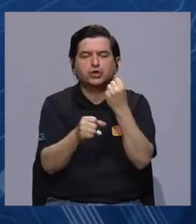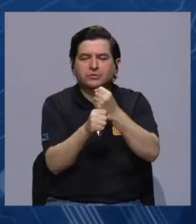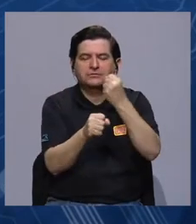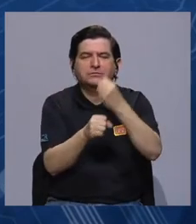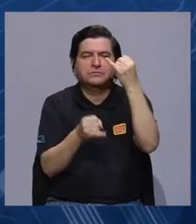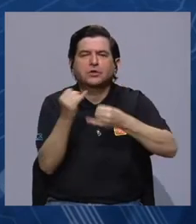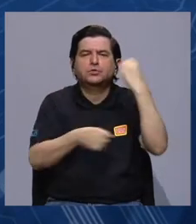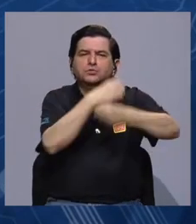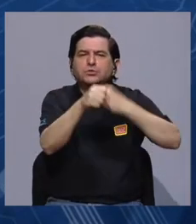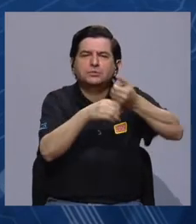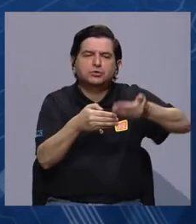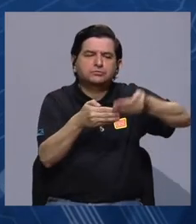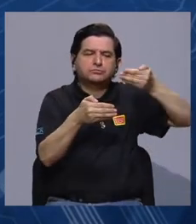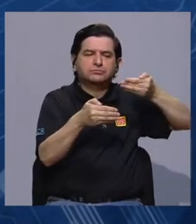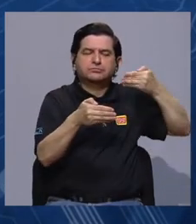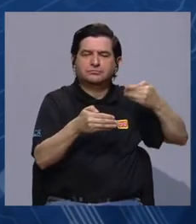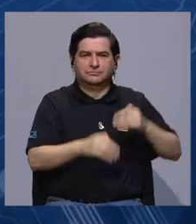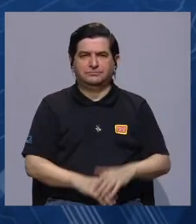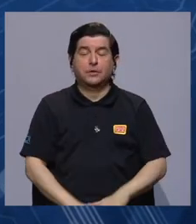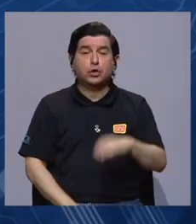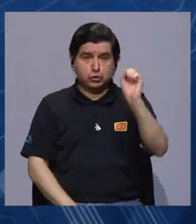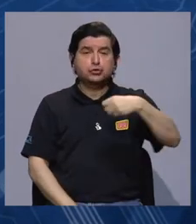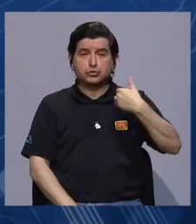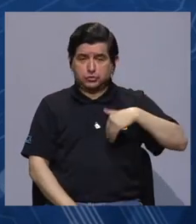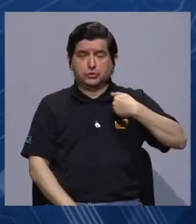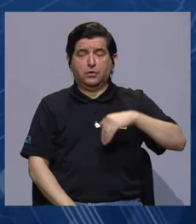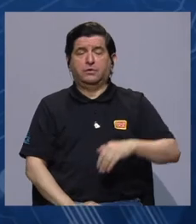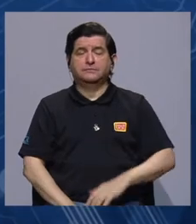los últimos años. Claro, sí señor.